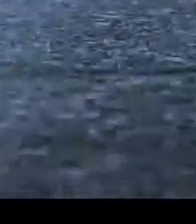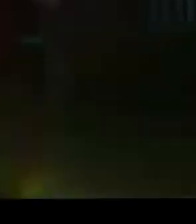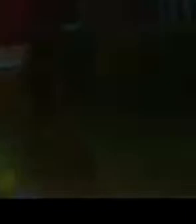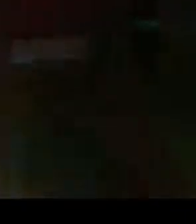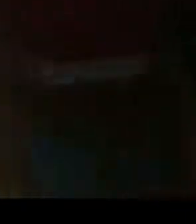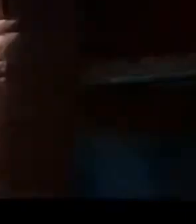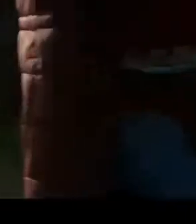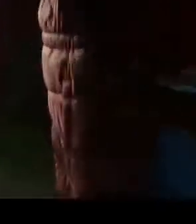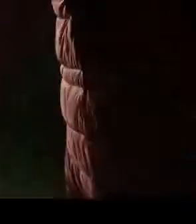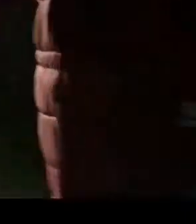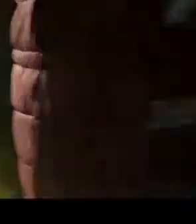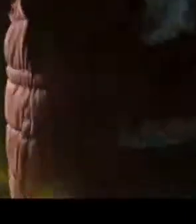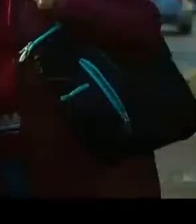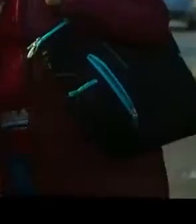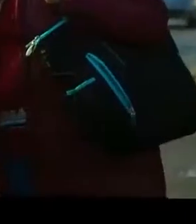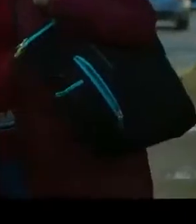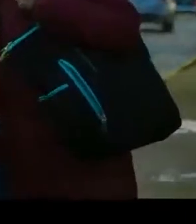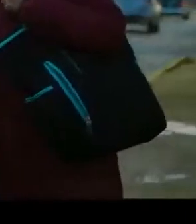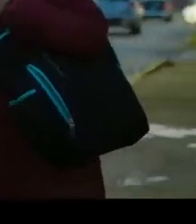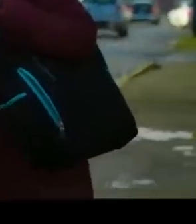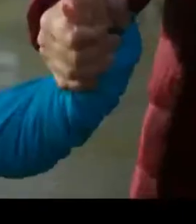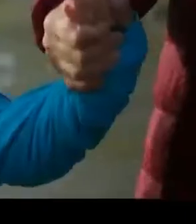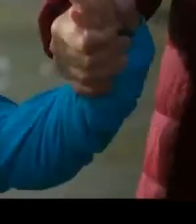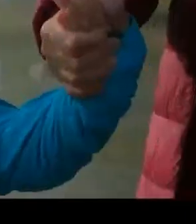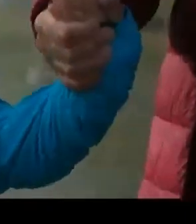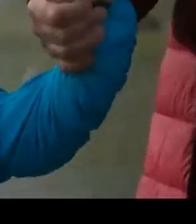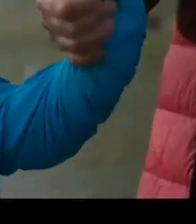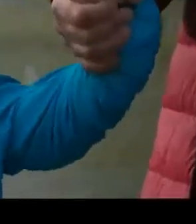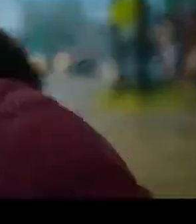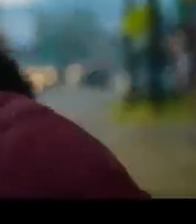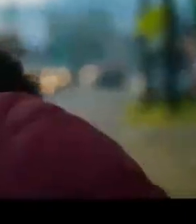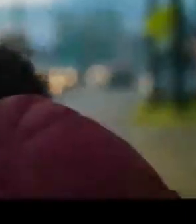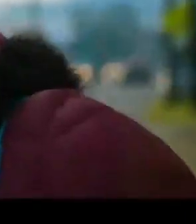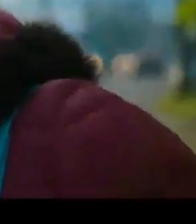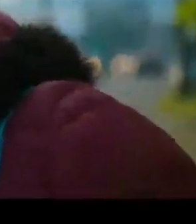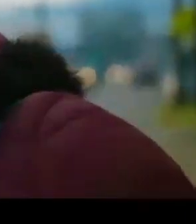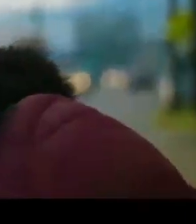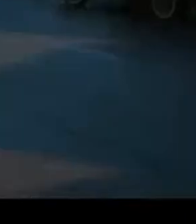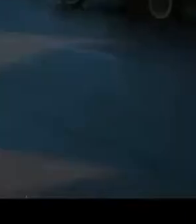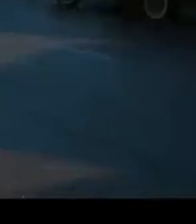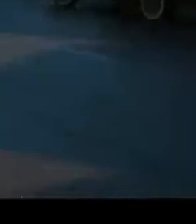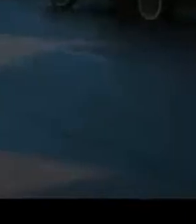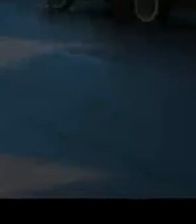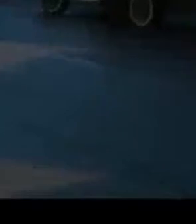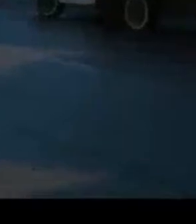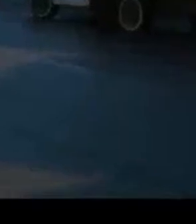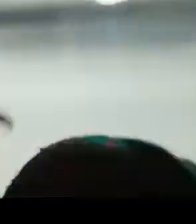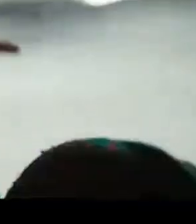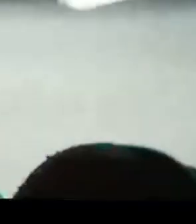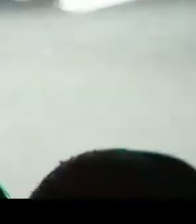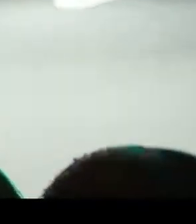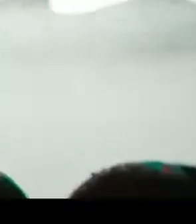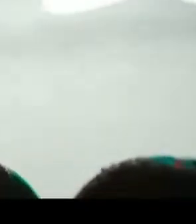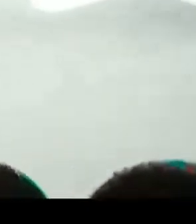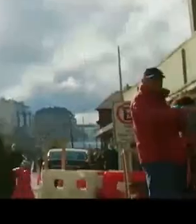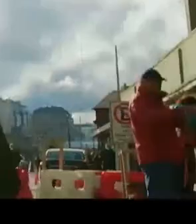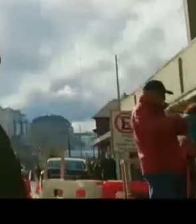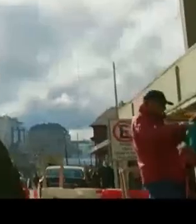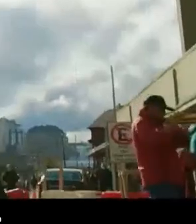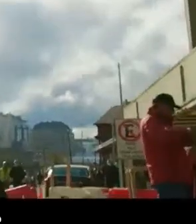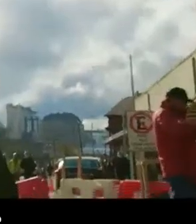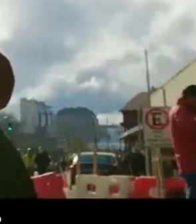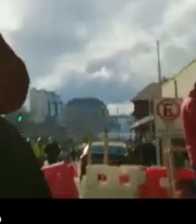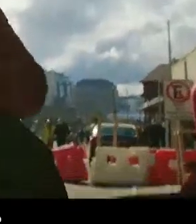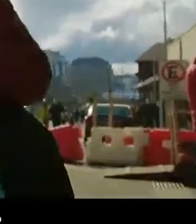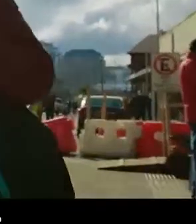cada día es un nuevo viaje. No importan la distancia, el cansancio ni los contratiempos.